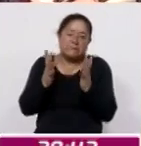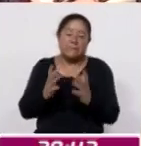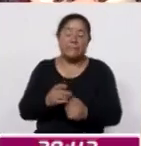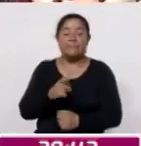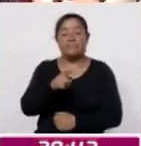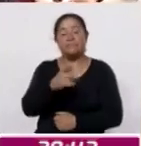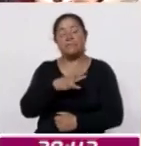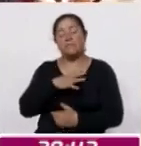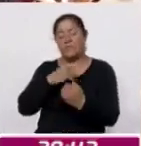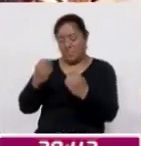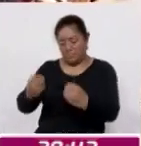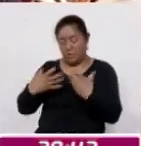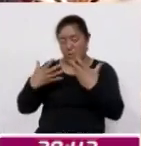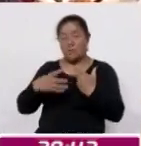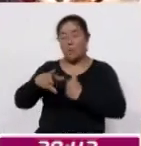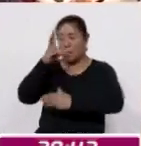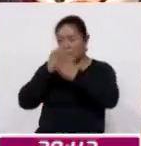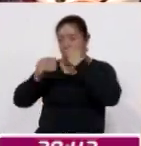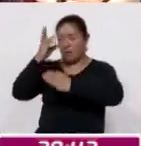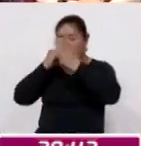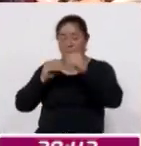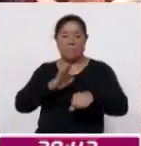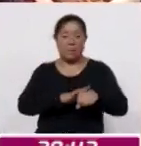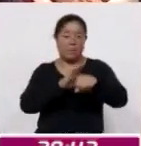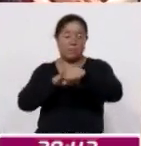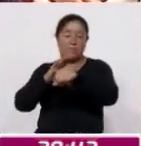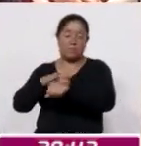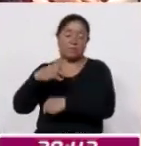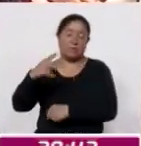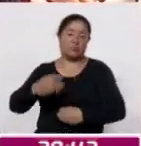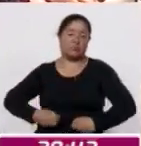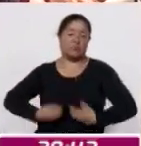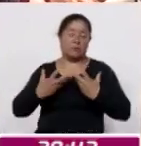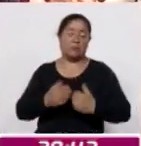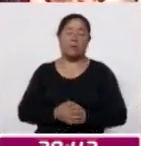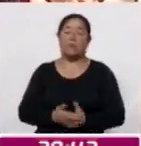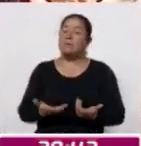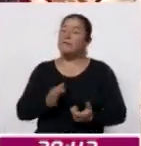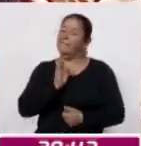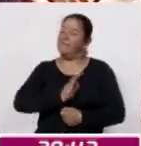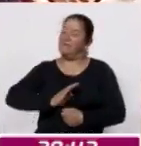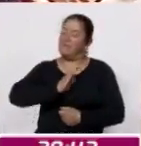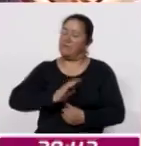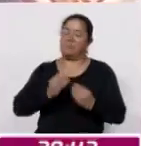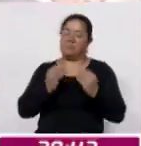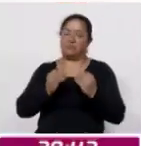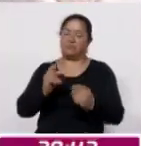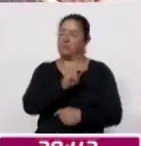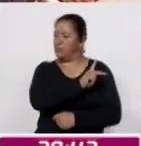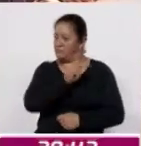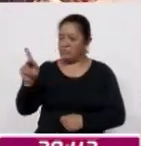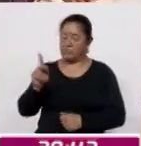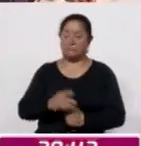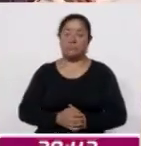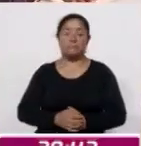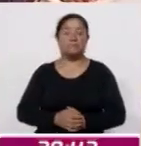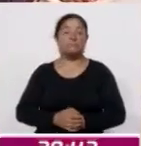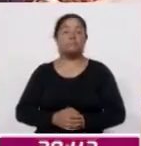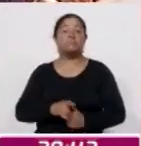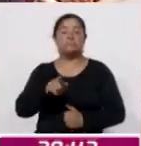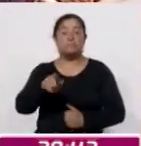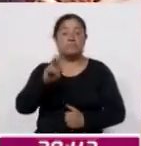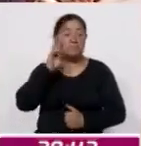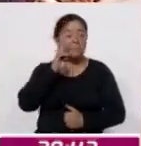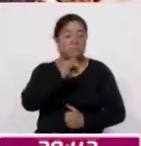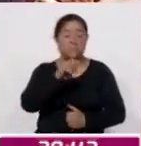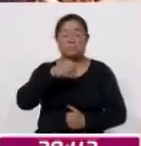recibimos muchas enseñanzas de toda su vida. Y pues muchas felicidades a todos ellos. Que siempre vean en un